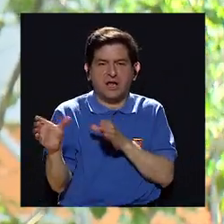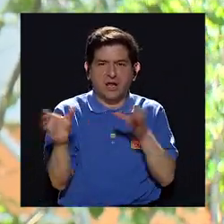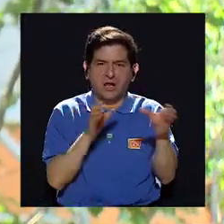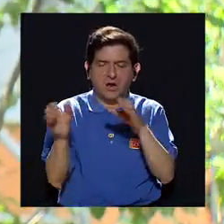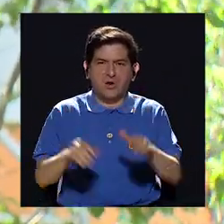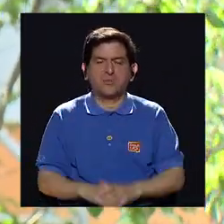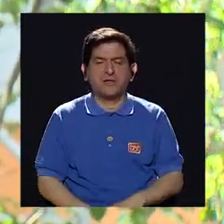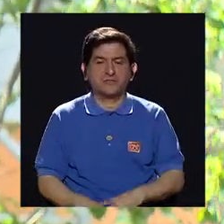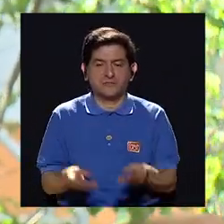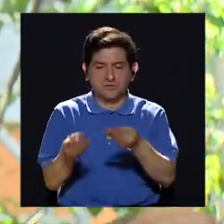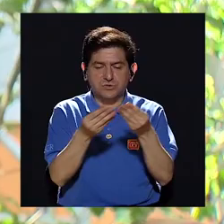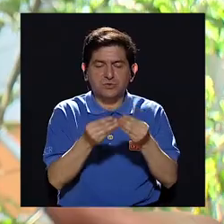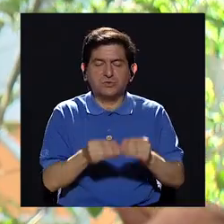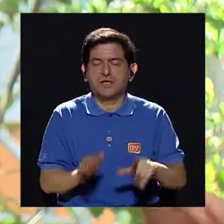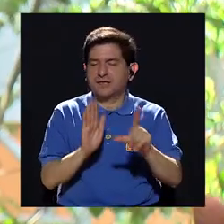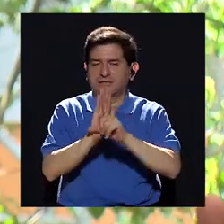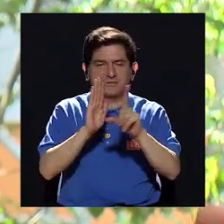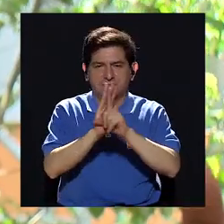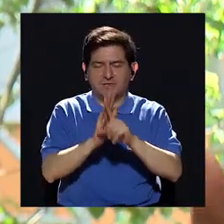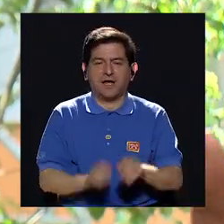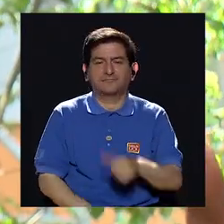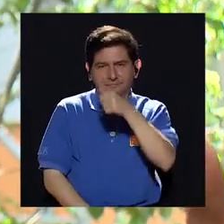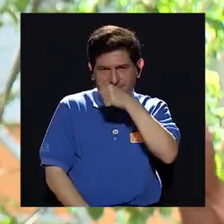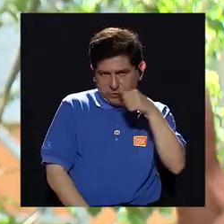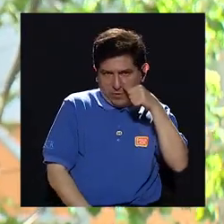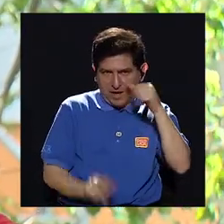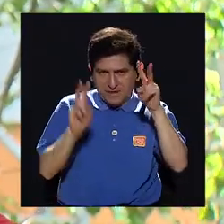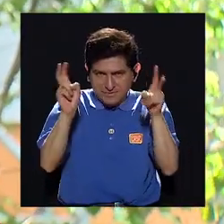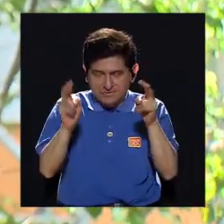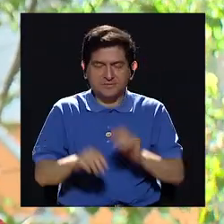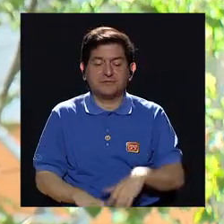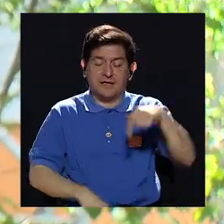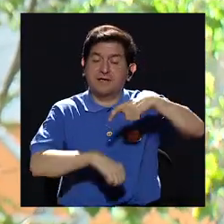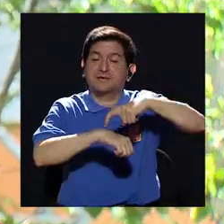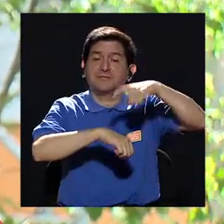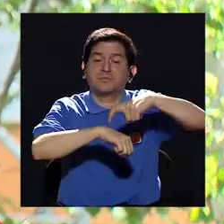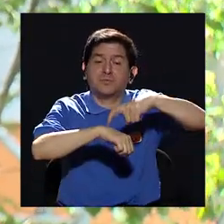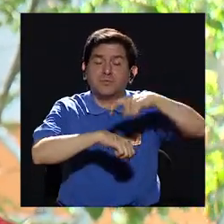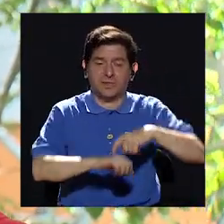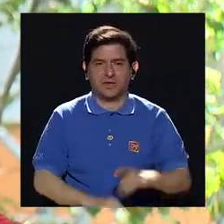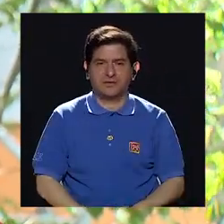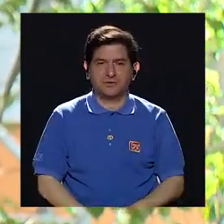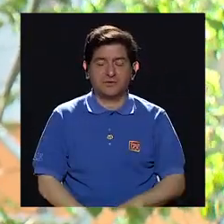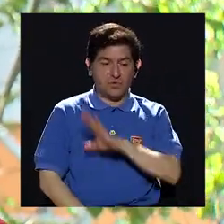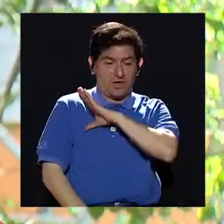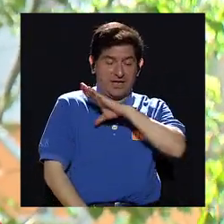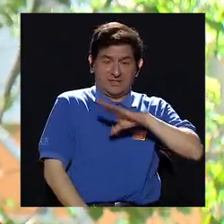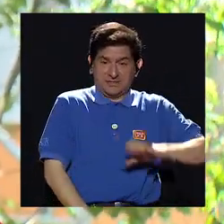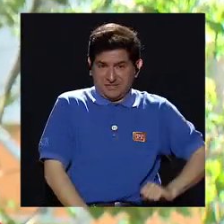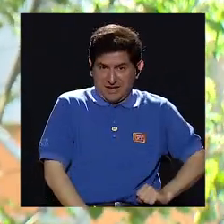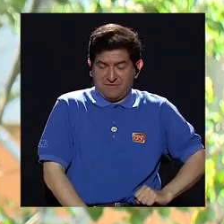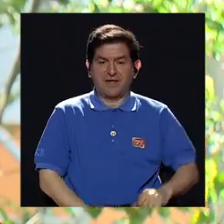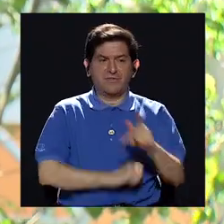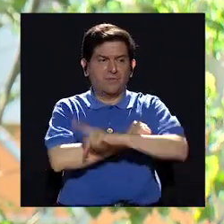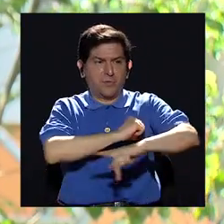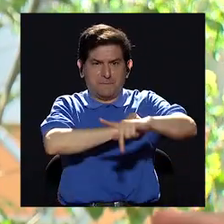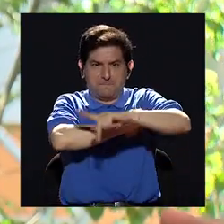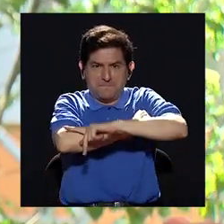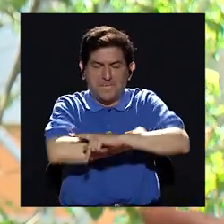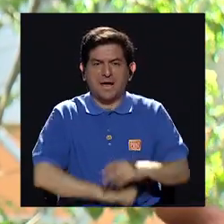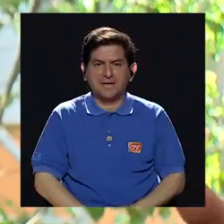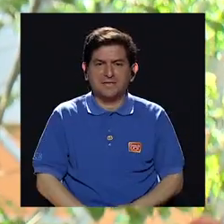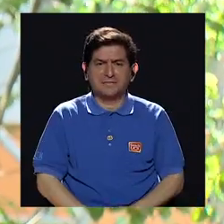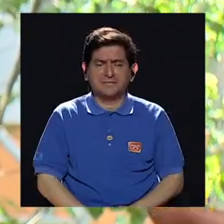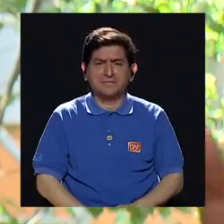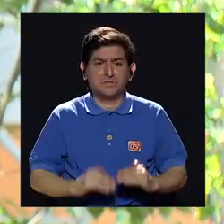comercialización de sustancias ilícitas que lleva por ejemplo en este momento a El Salvador a ser el país con